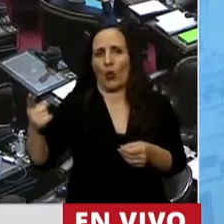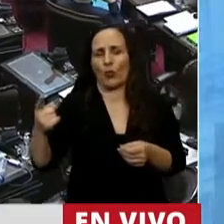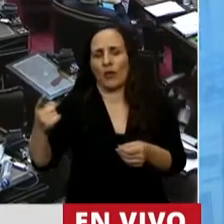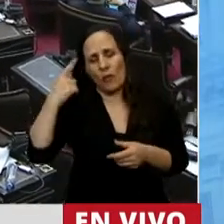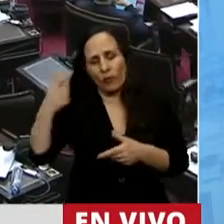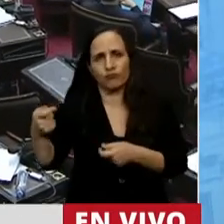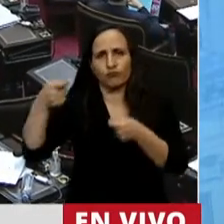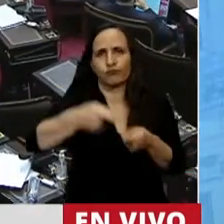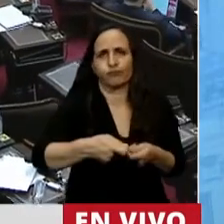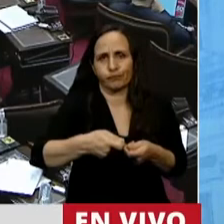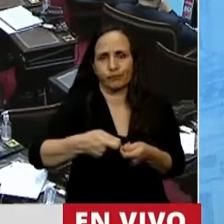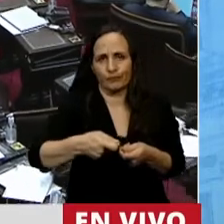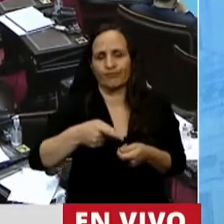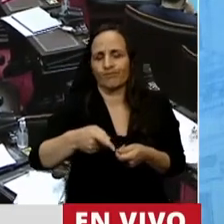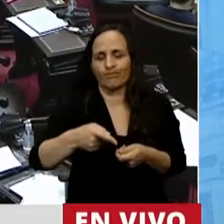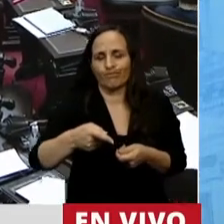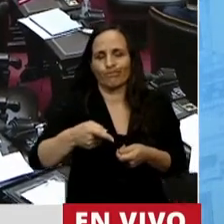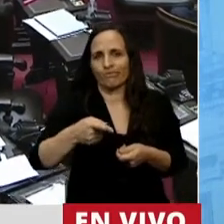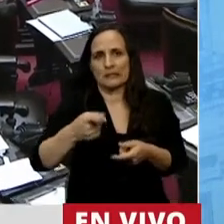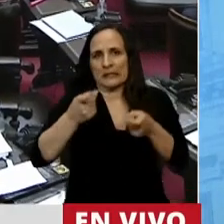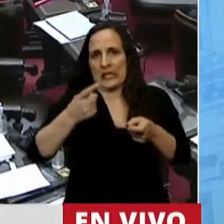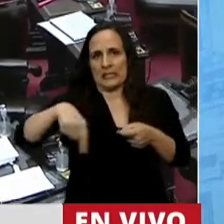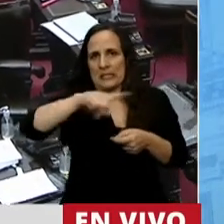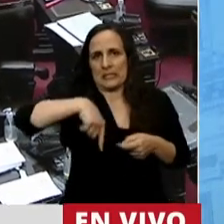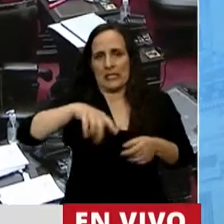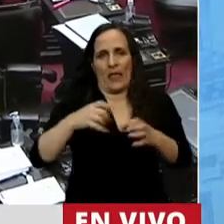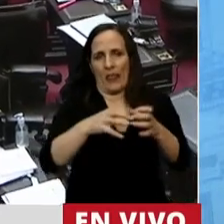que plantea la necesidad de hacer este debate.